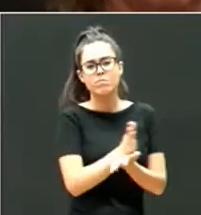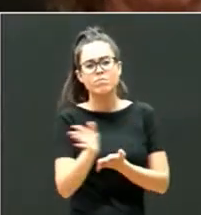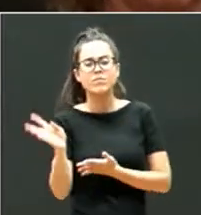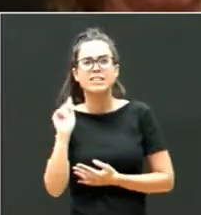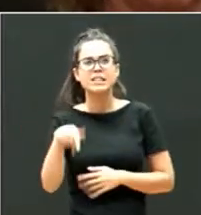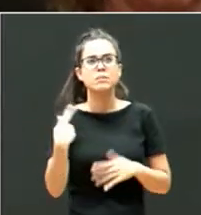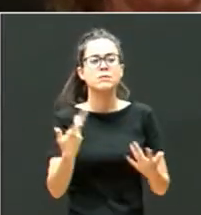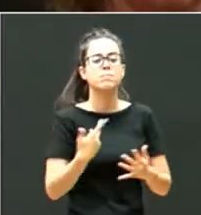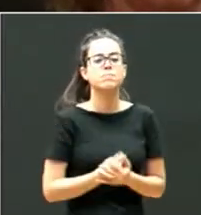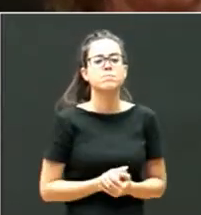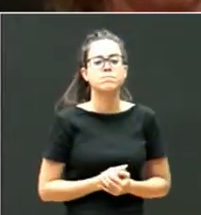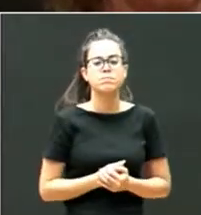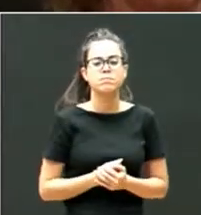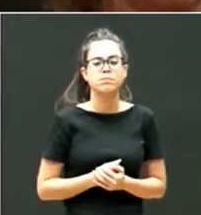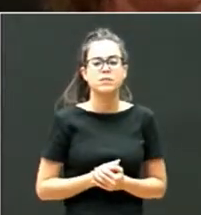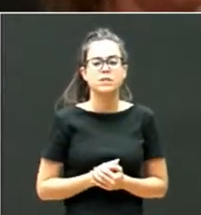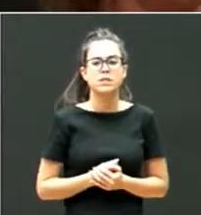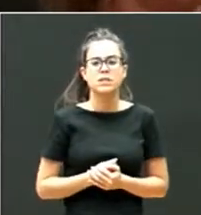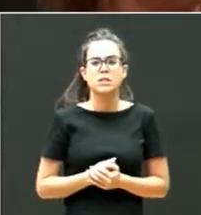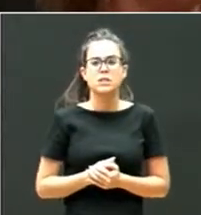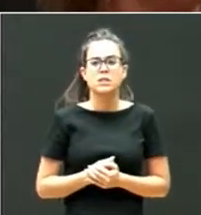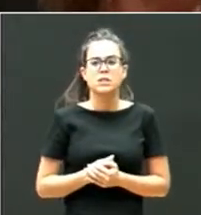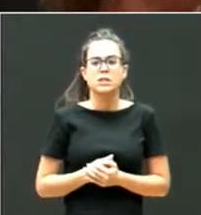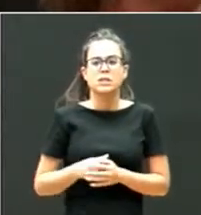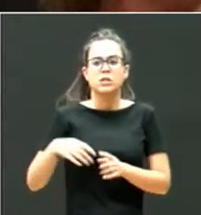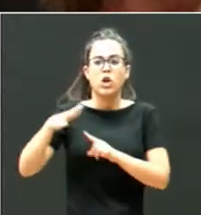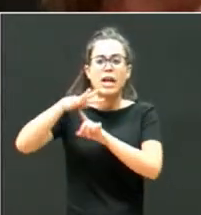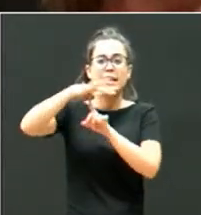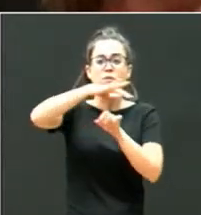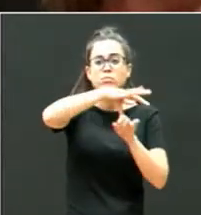helicóptero que no acaba de aterrizar por encima,